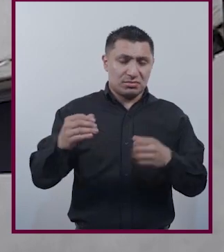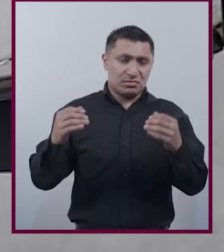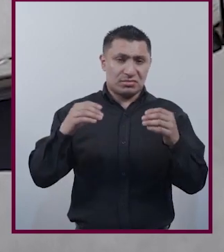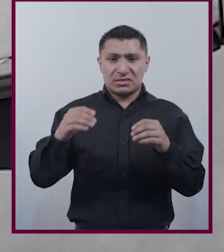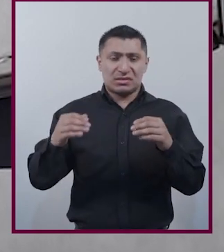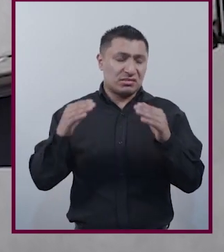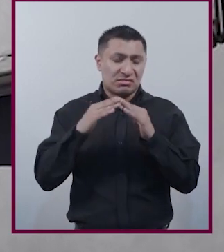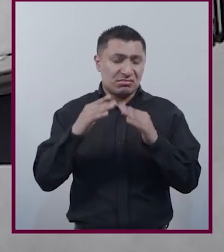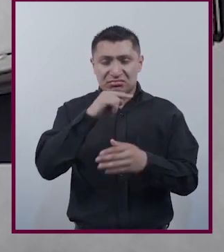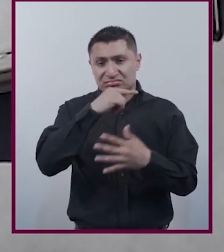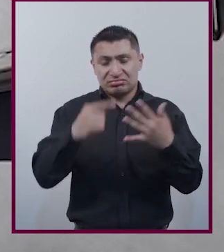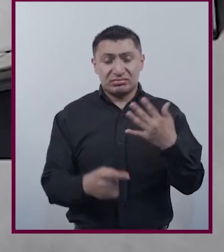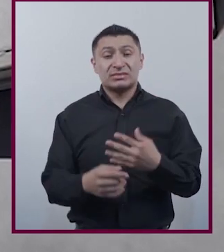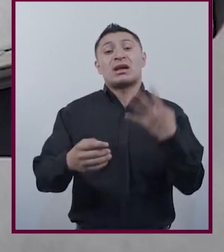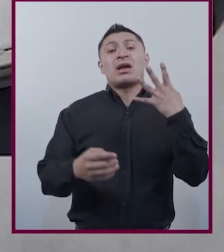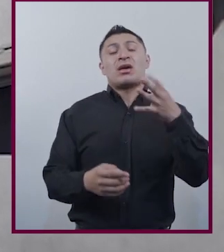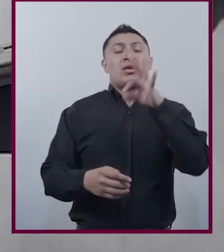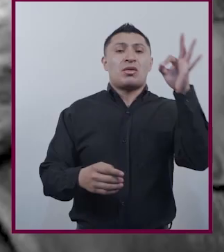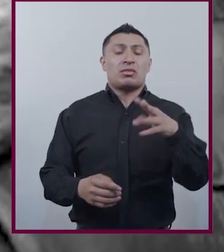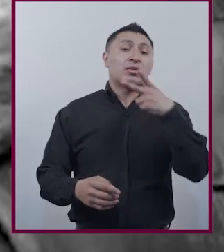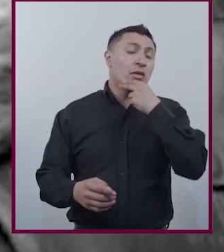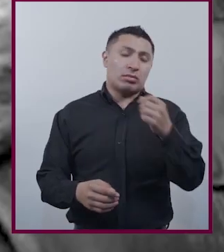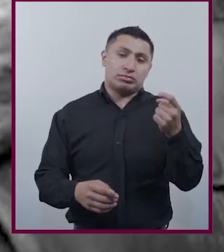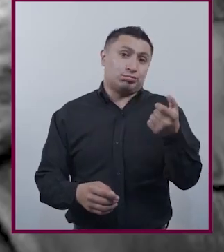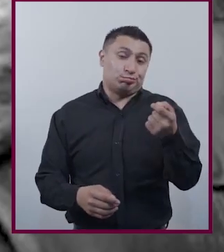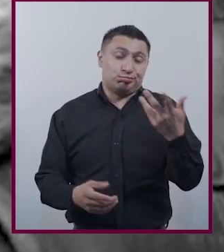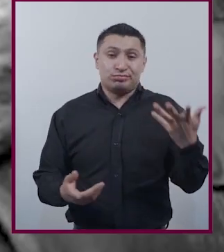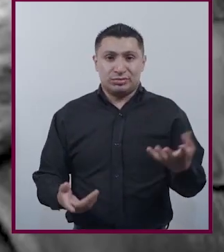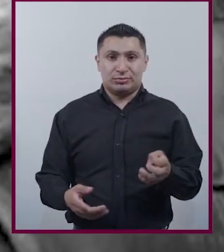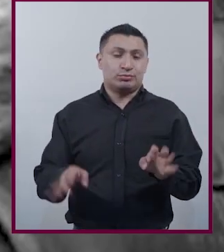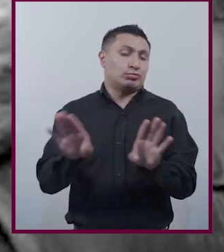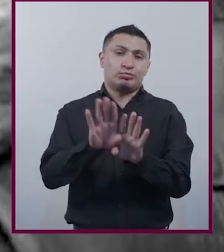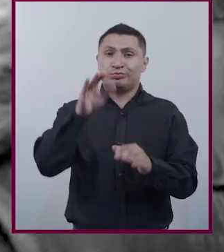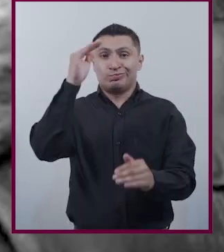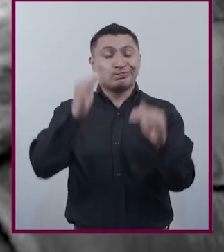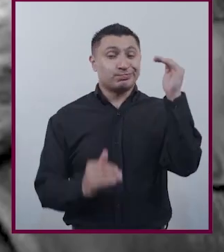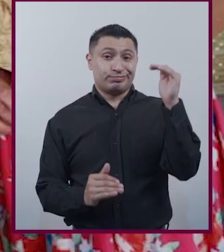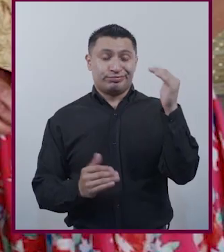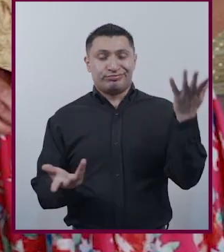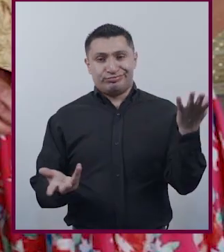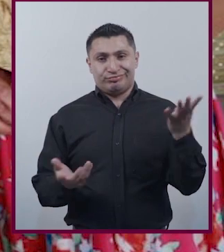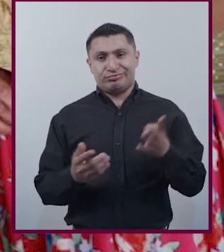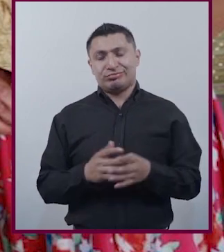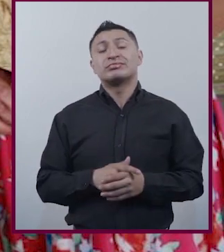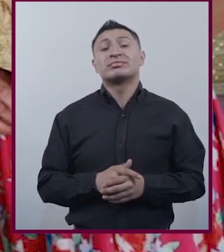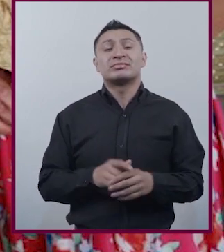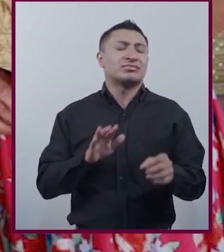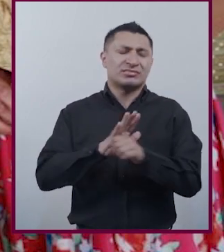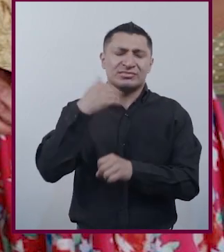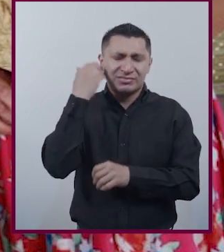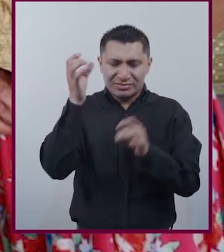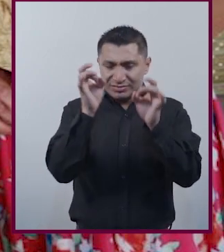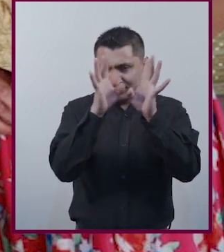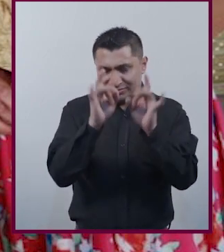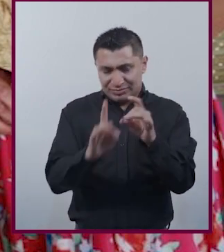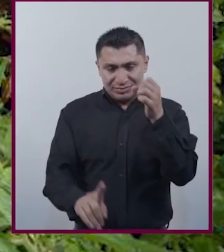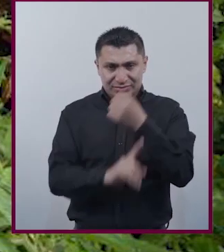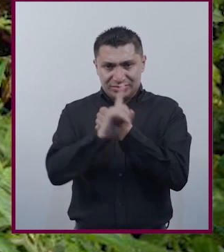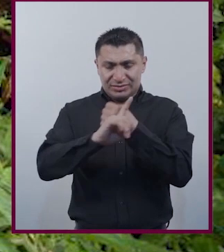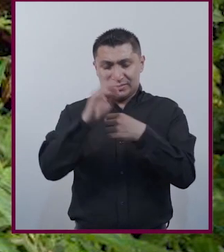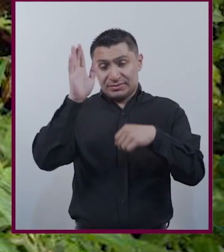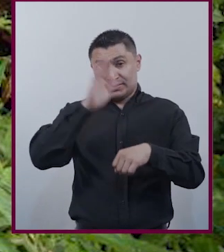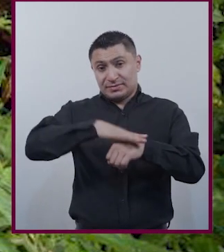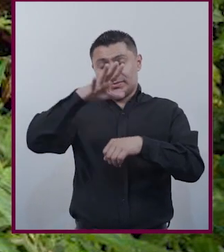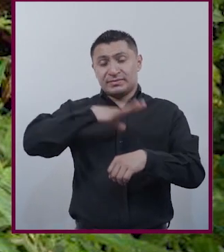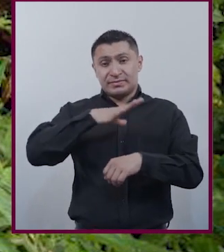al 4% de los hombres Una situación claramente injusta En cualquier caso El principal problema Que